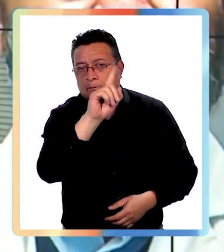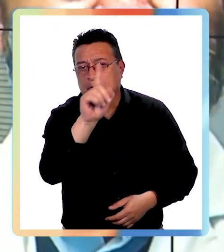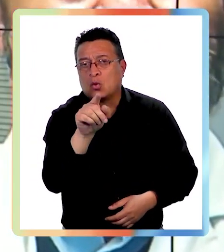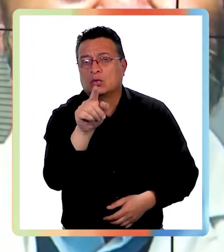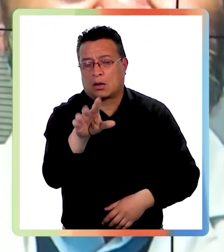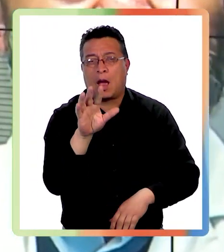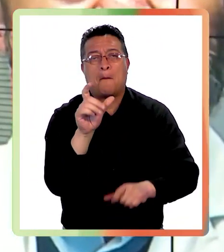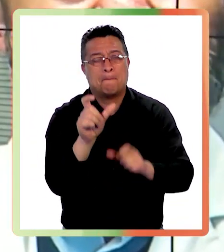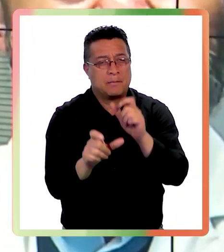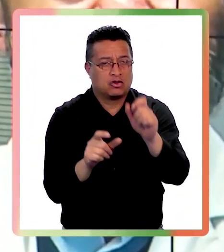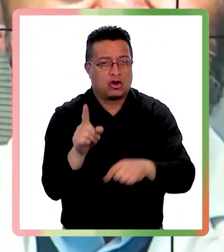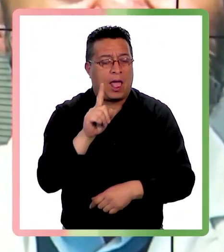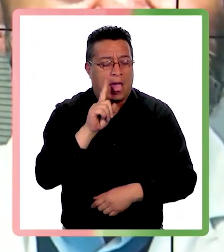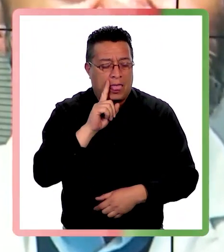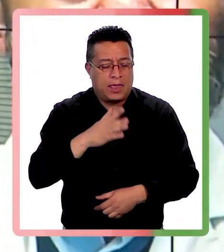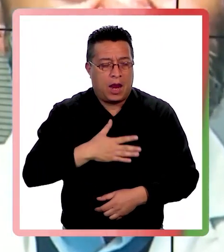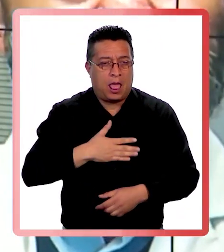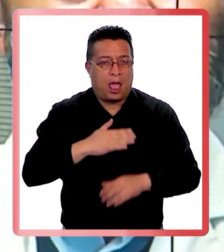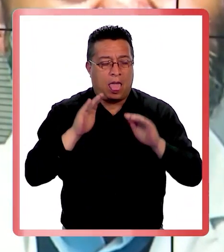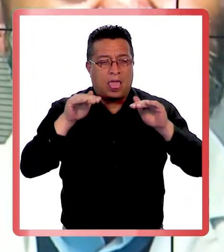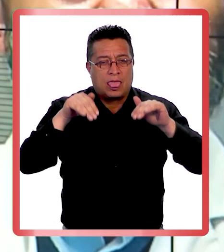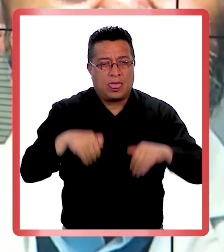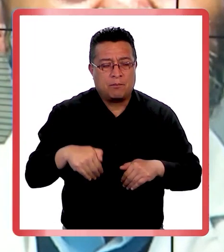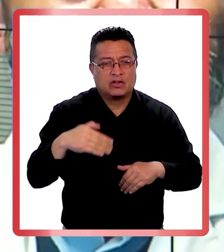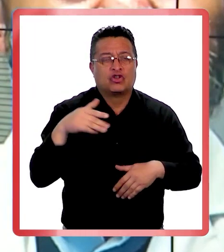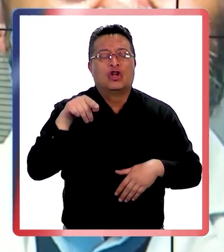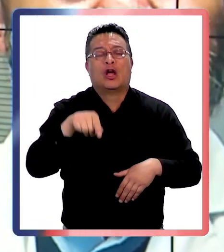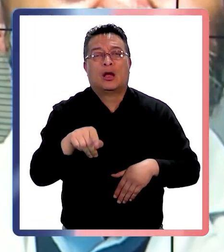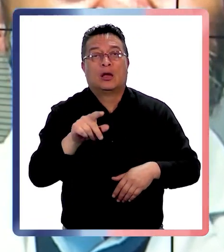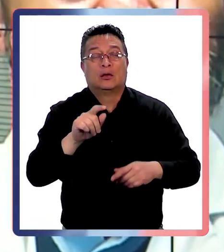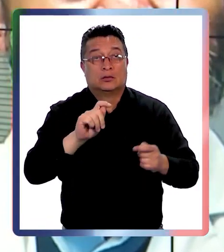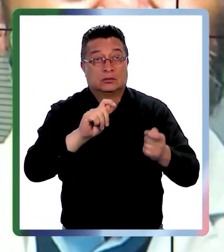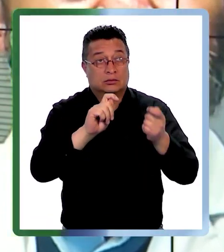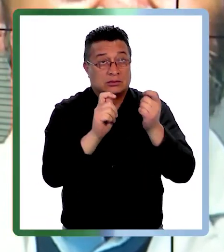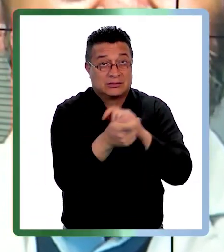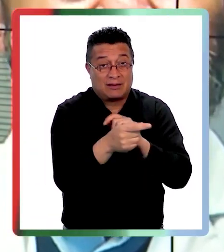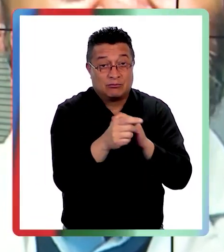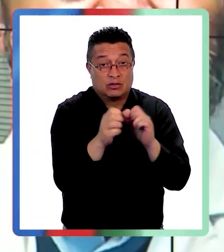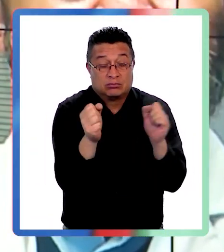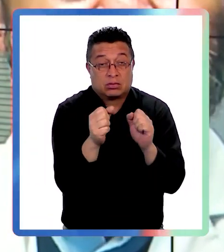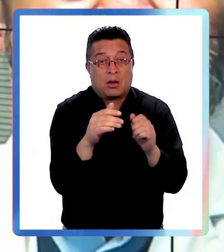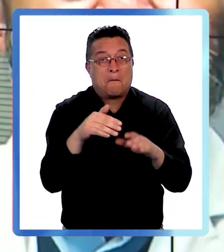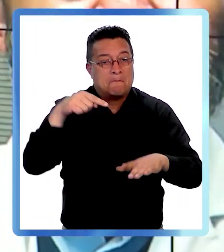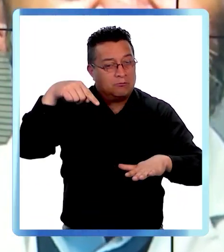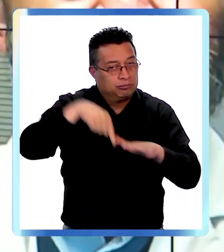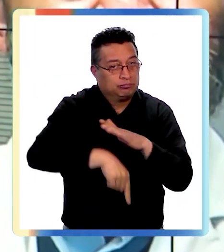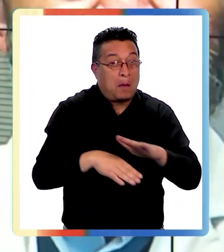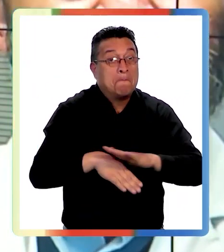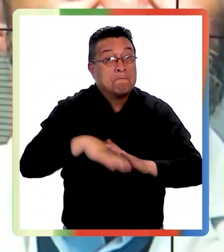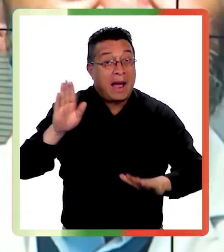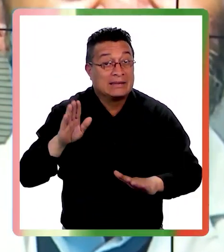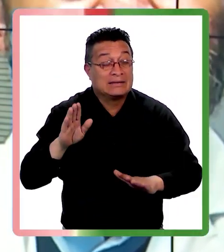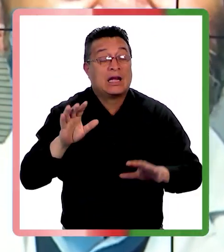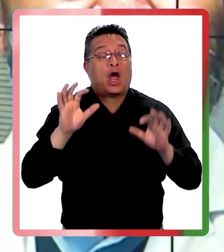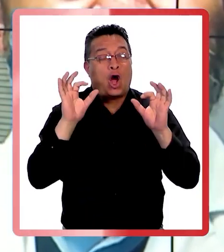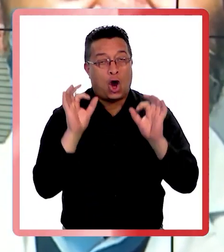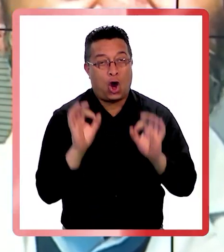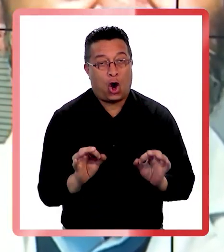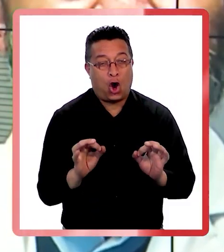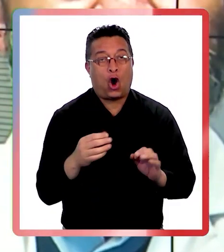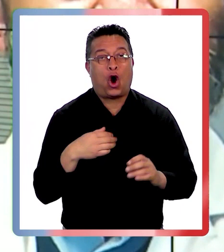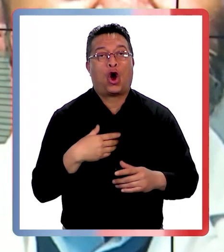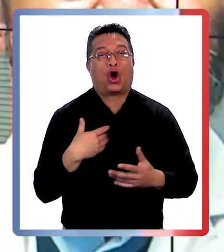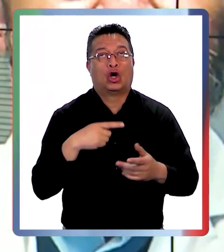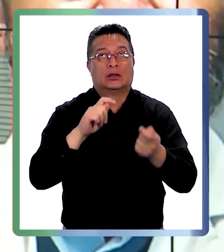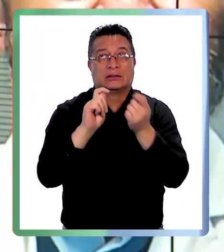¿las personas que tienen depresión con el cambio de estación ¿los síntomas se agudizan o, derechamente, el